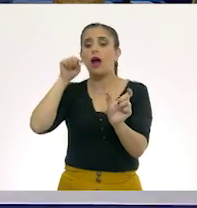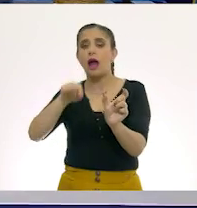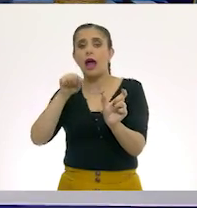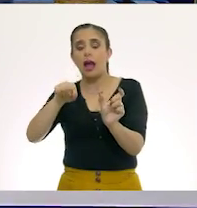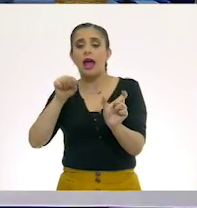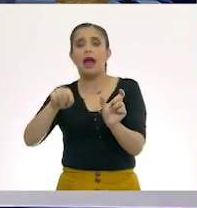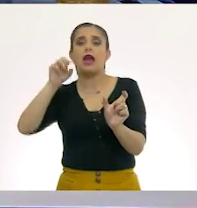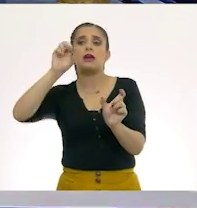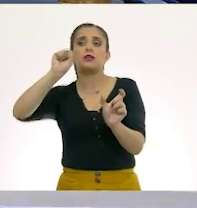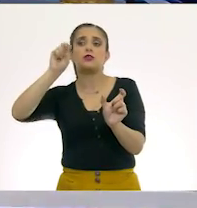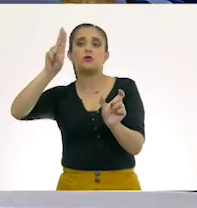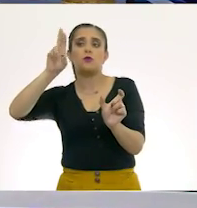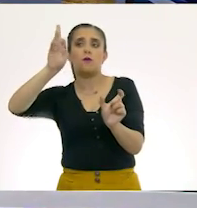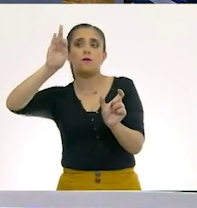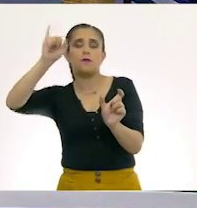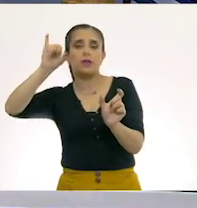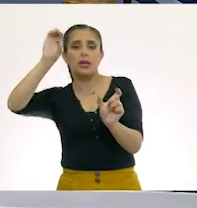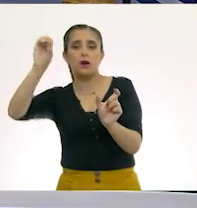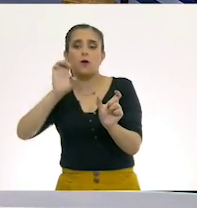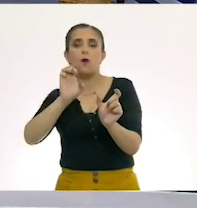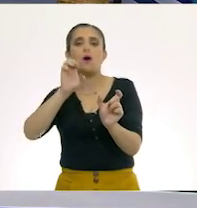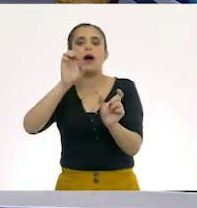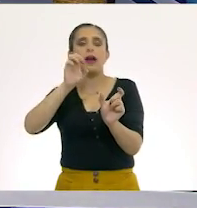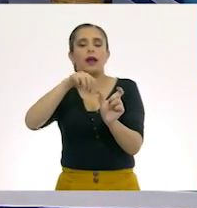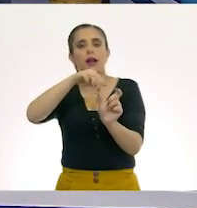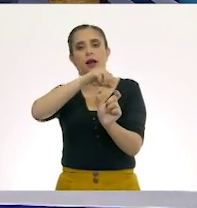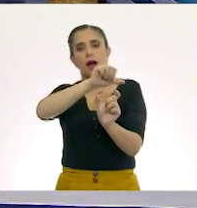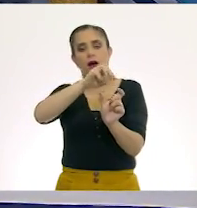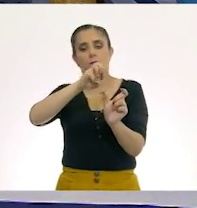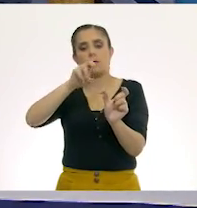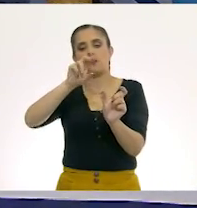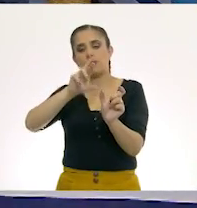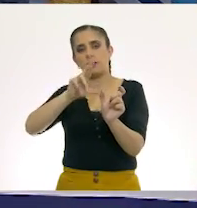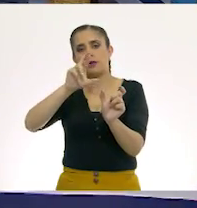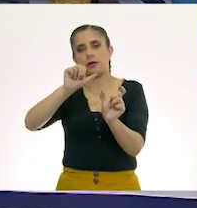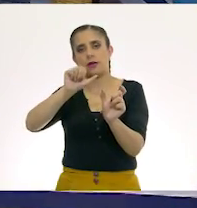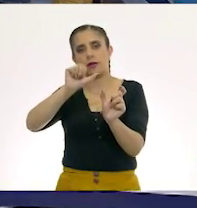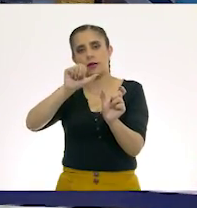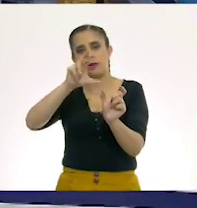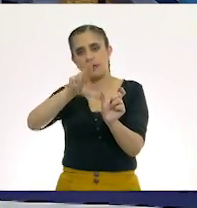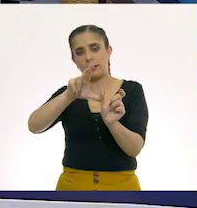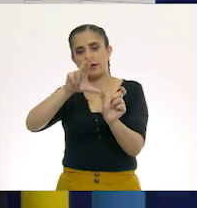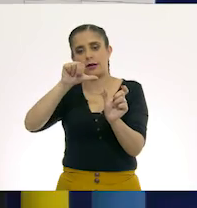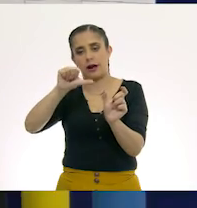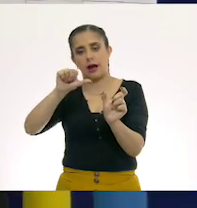Aviso. Muy bien. ¿La encuentras aquí? Yo voy a poner la palabra amor, ¿sí? ¿Las encuentras aquí?